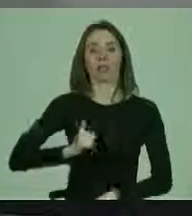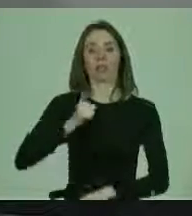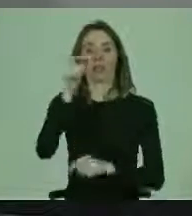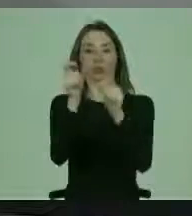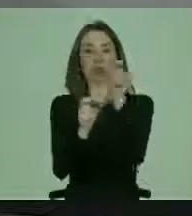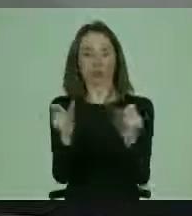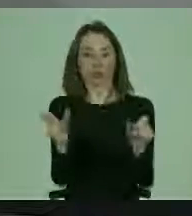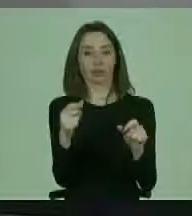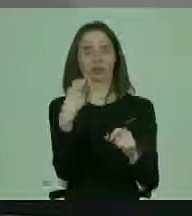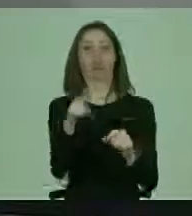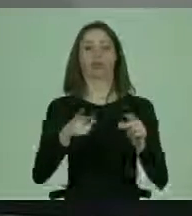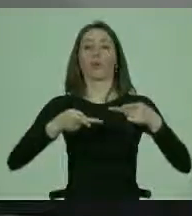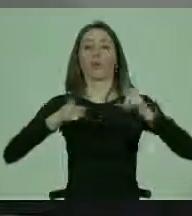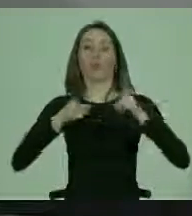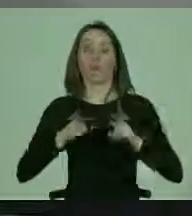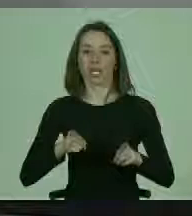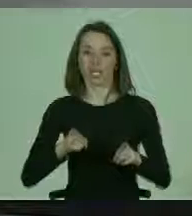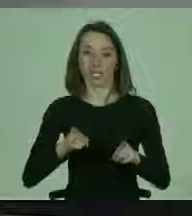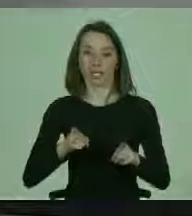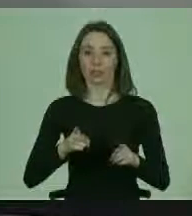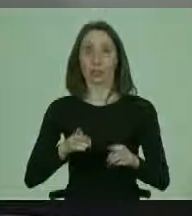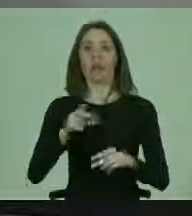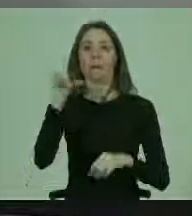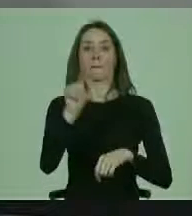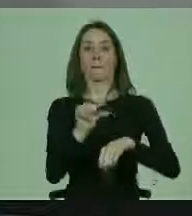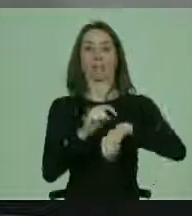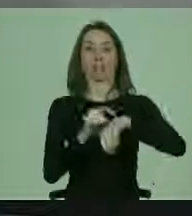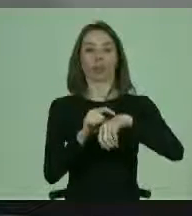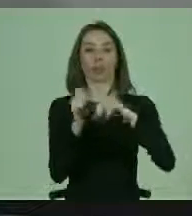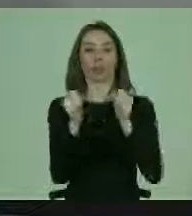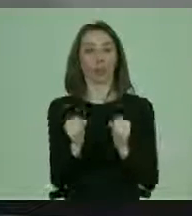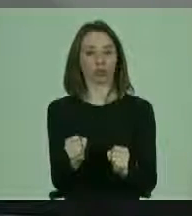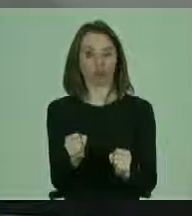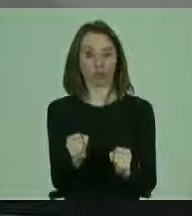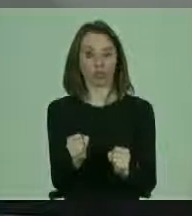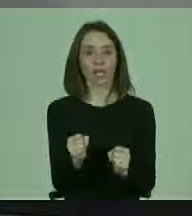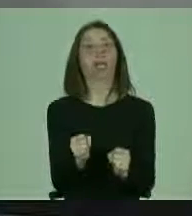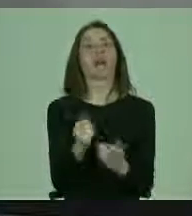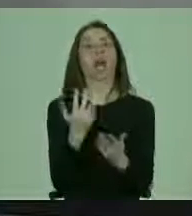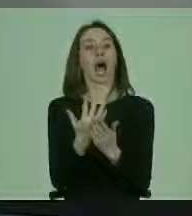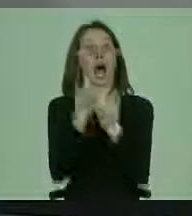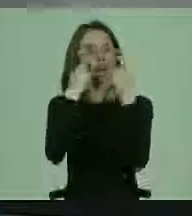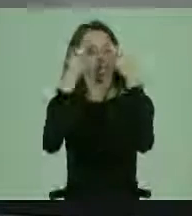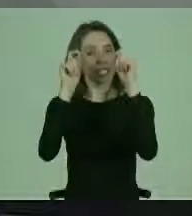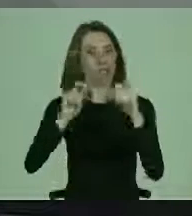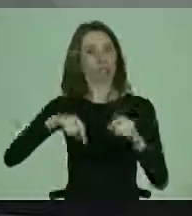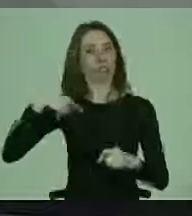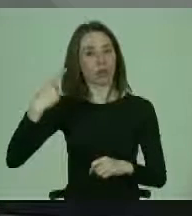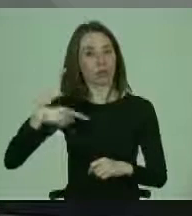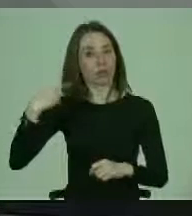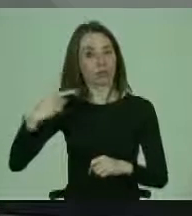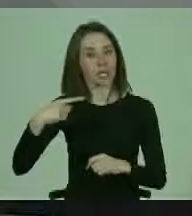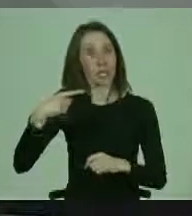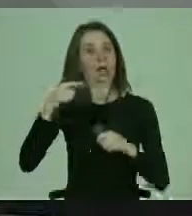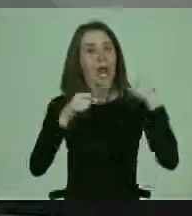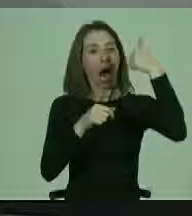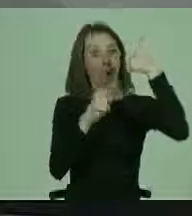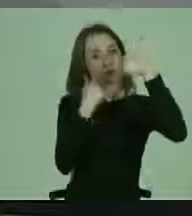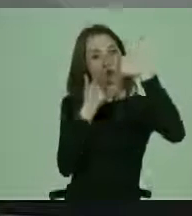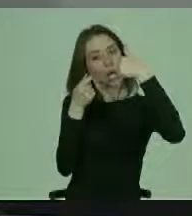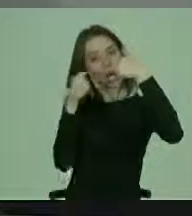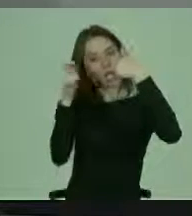personas, sus derechos, que sea por el menor tiempo posible, que haya revisión periódica de autoridad